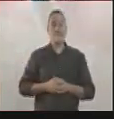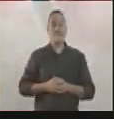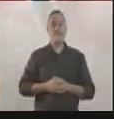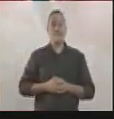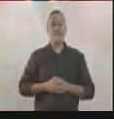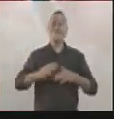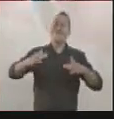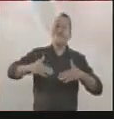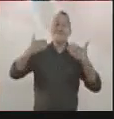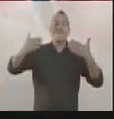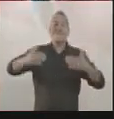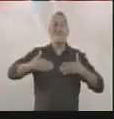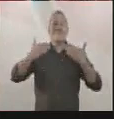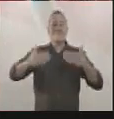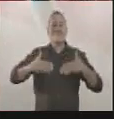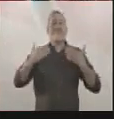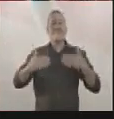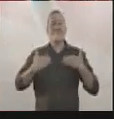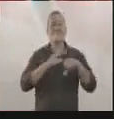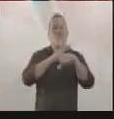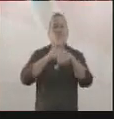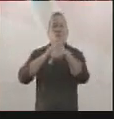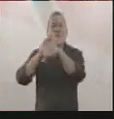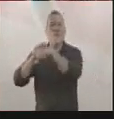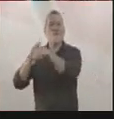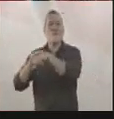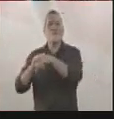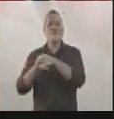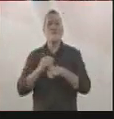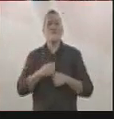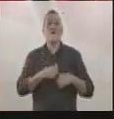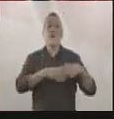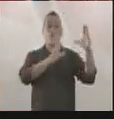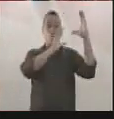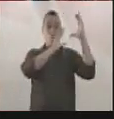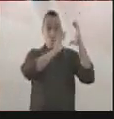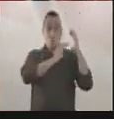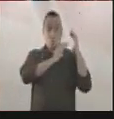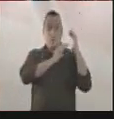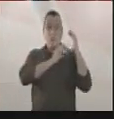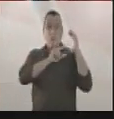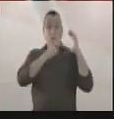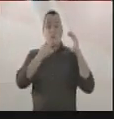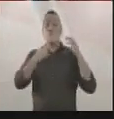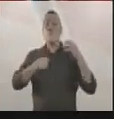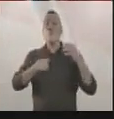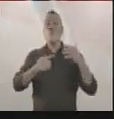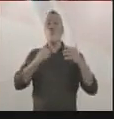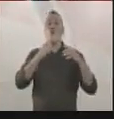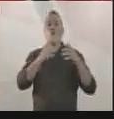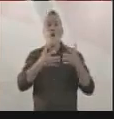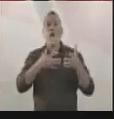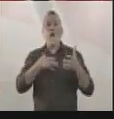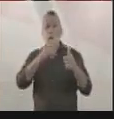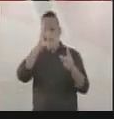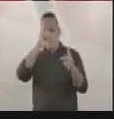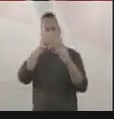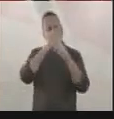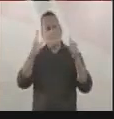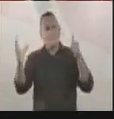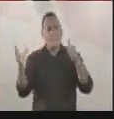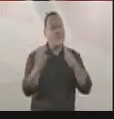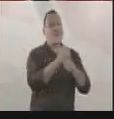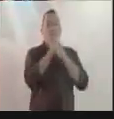Con regocijo podemos anunciar que para los cargos a cuerpos deliberantes logramos la meta